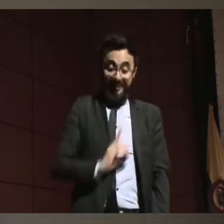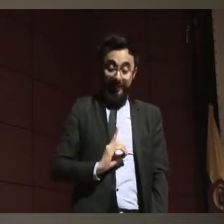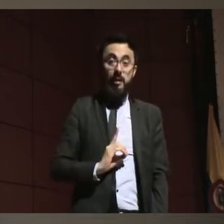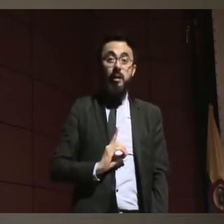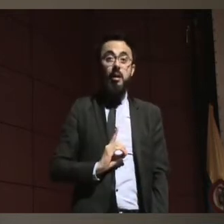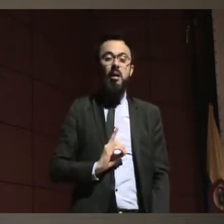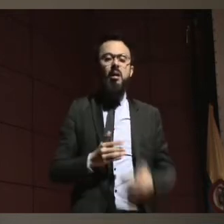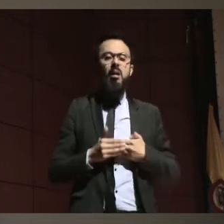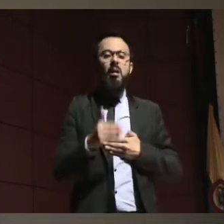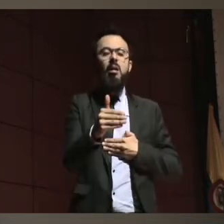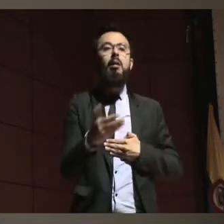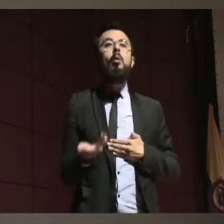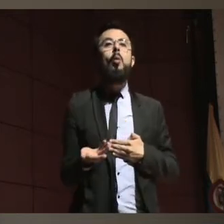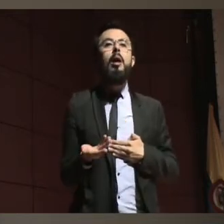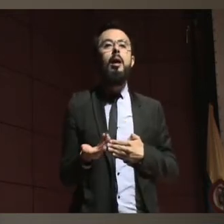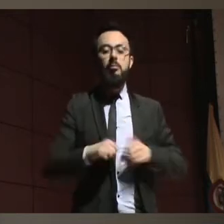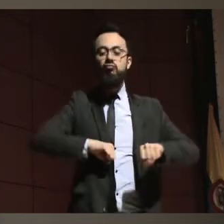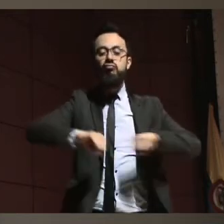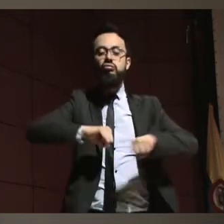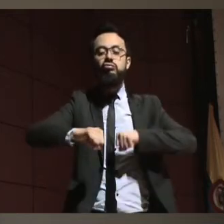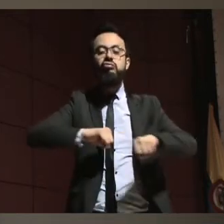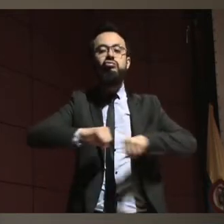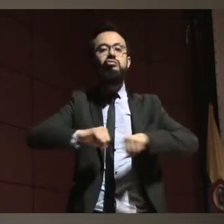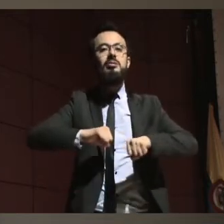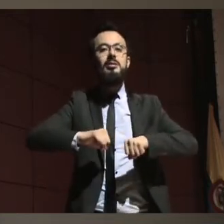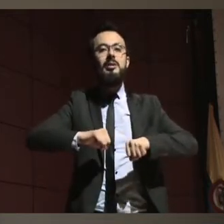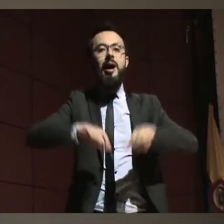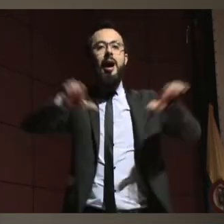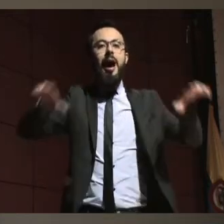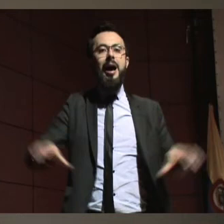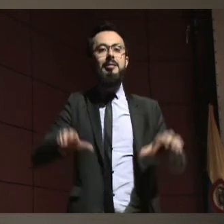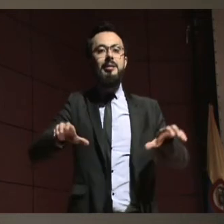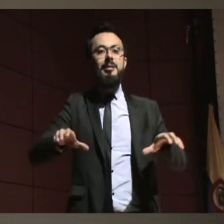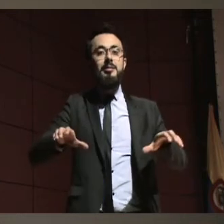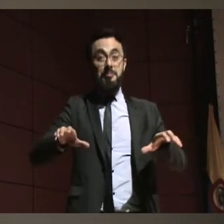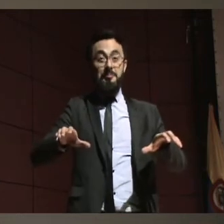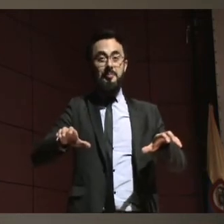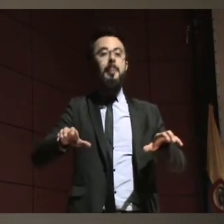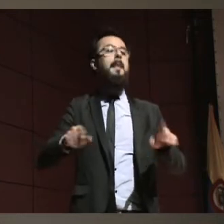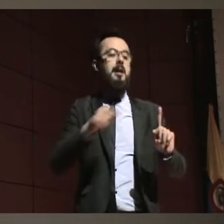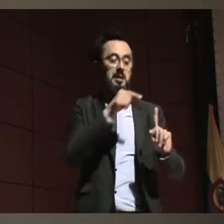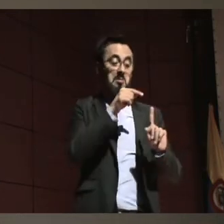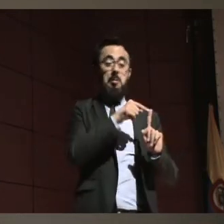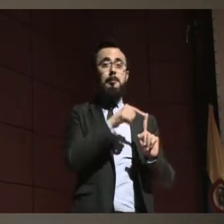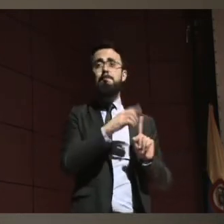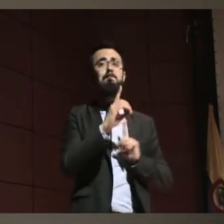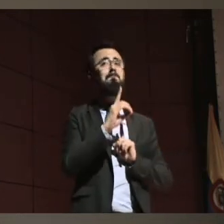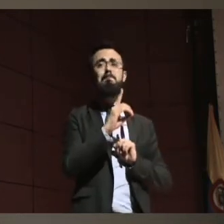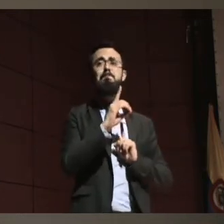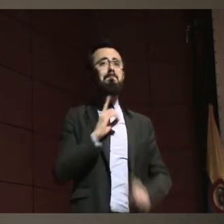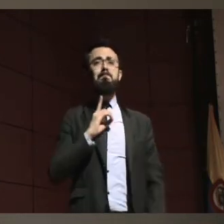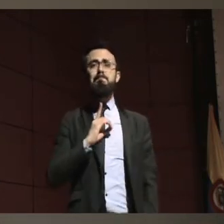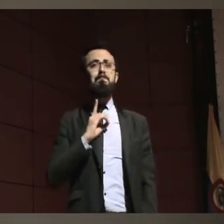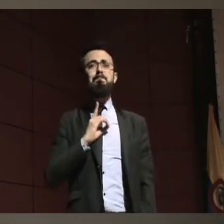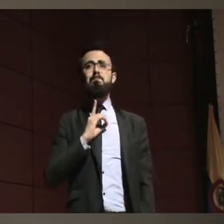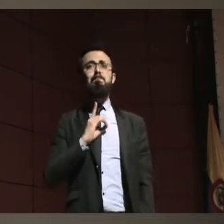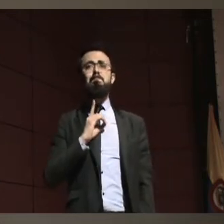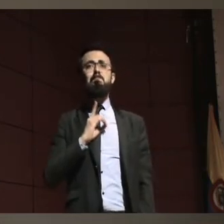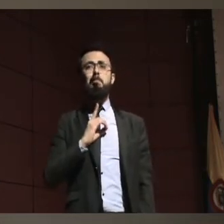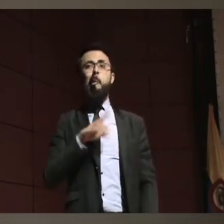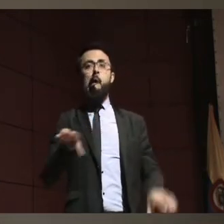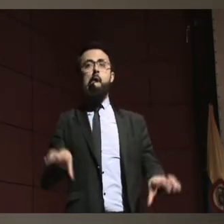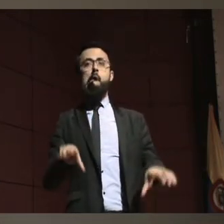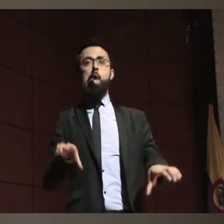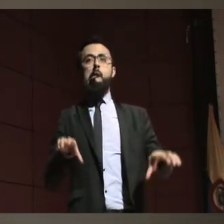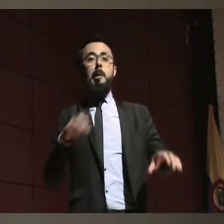Entonces, ¿qué quiere decir? Que si yo no puedo tomar la decisión por mí mismo, las acciones que yo voy a tomar no van a estar